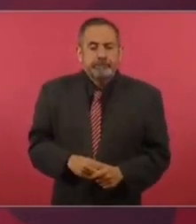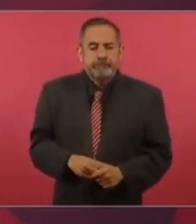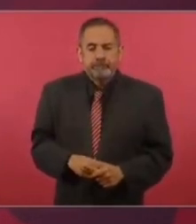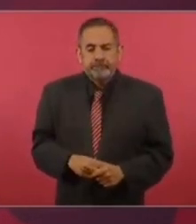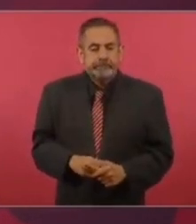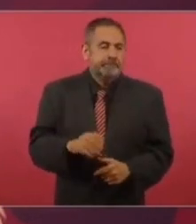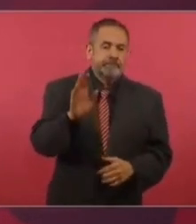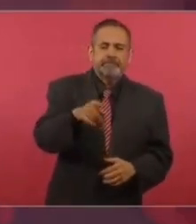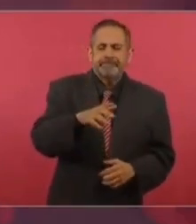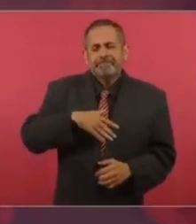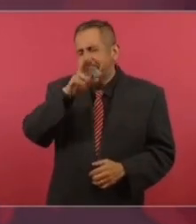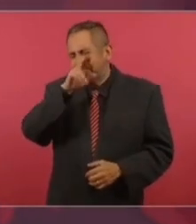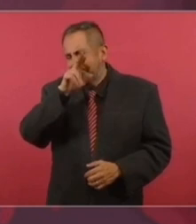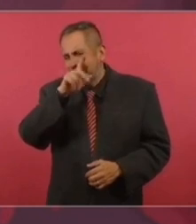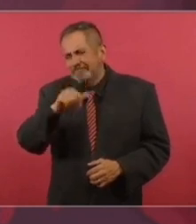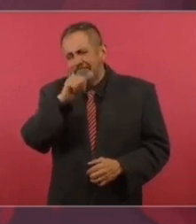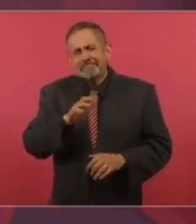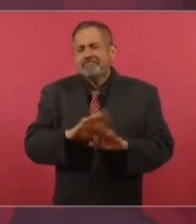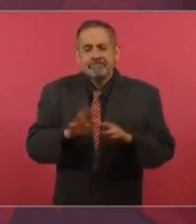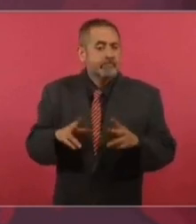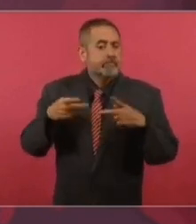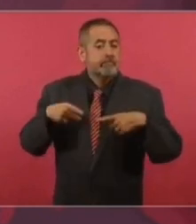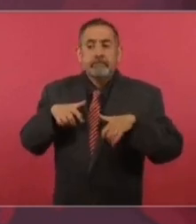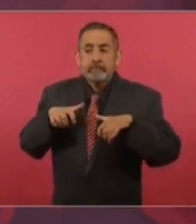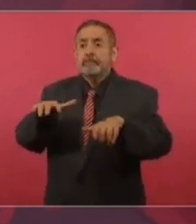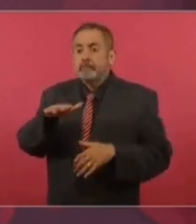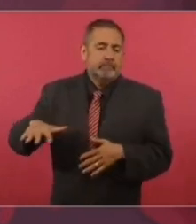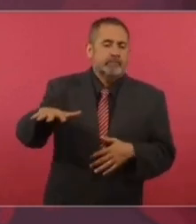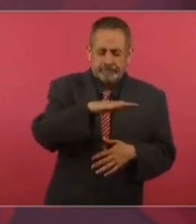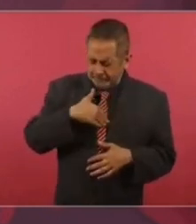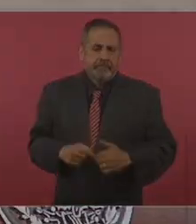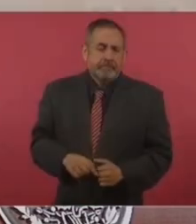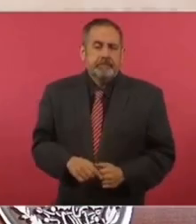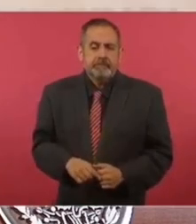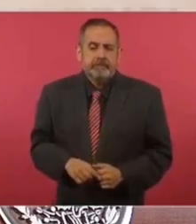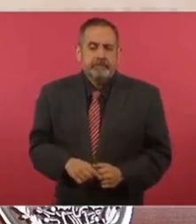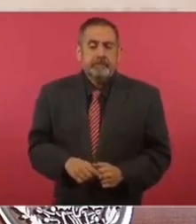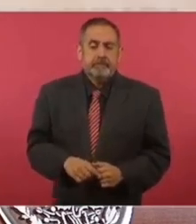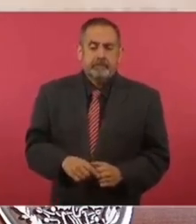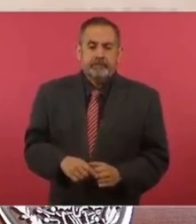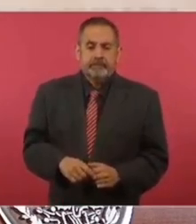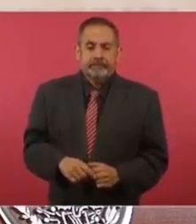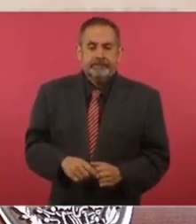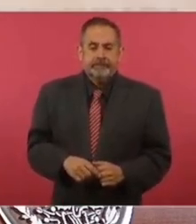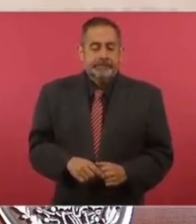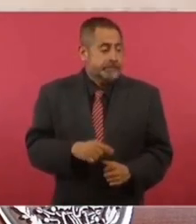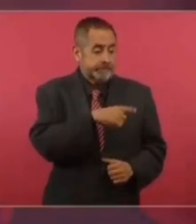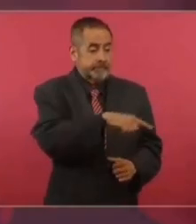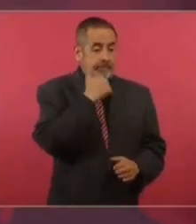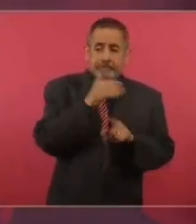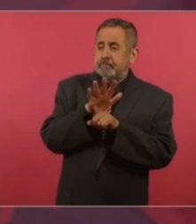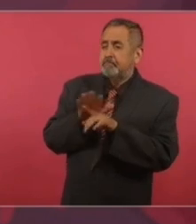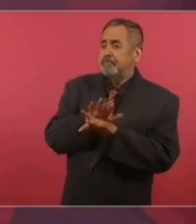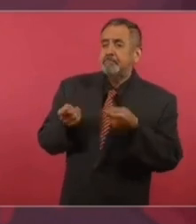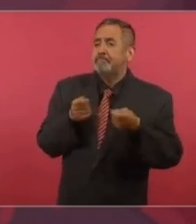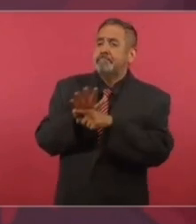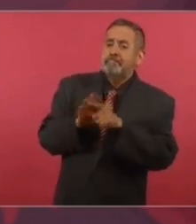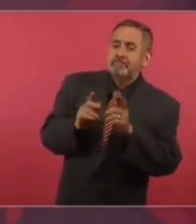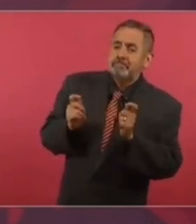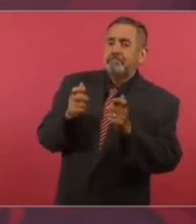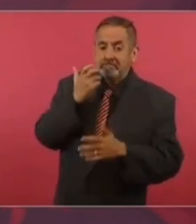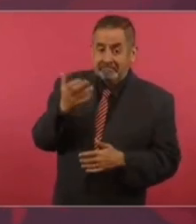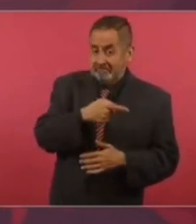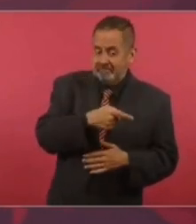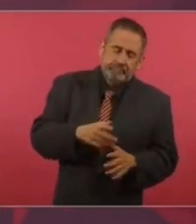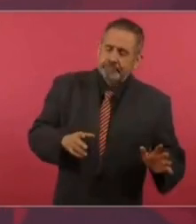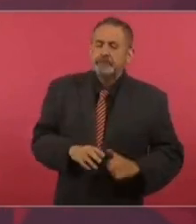hay que preocuparse mucho porque la gente está muy consciente. No solo manipulan aquí o tratan